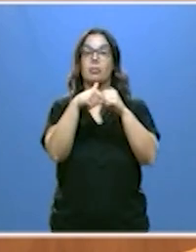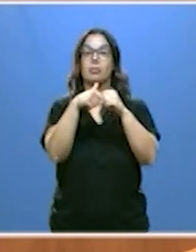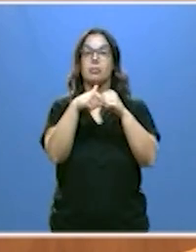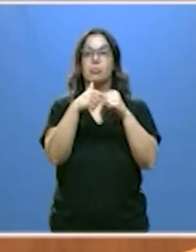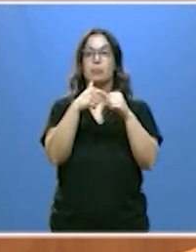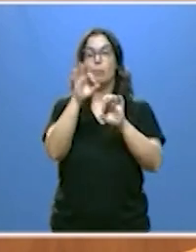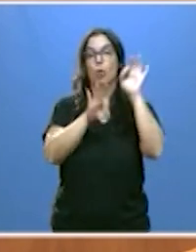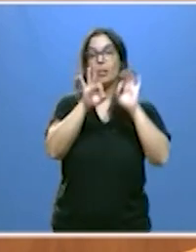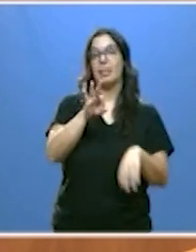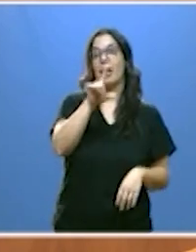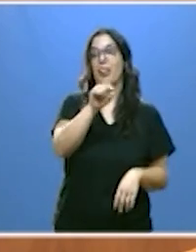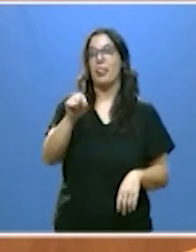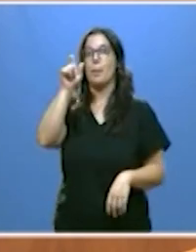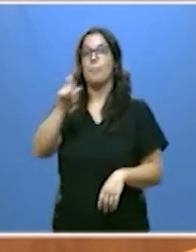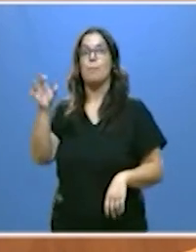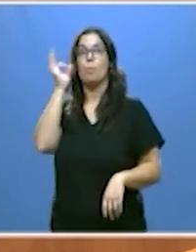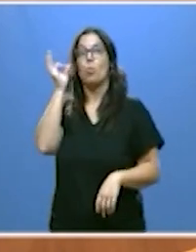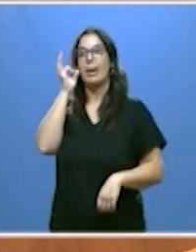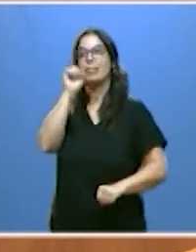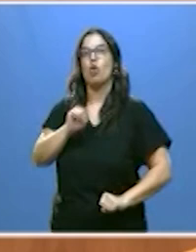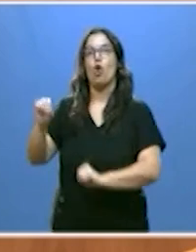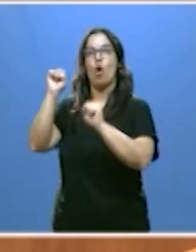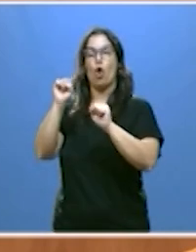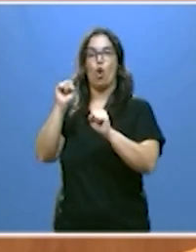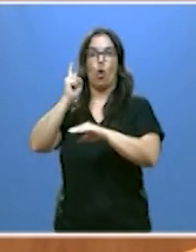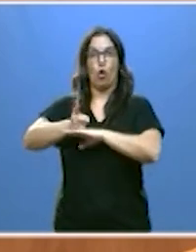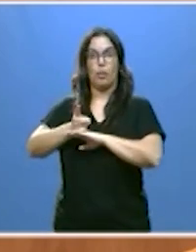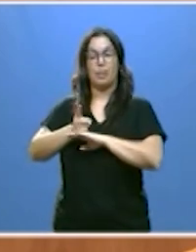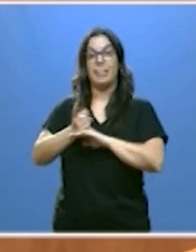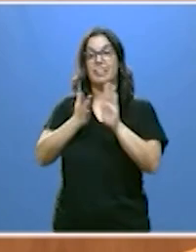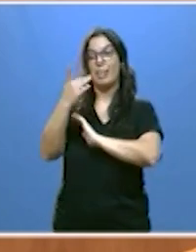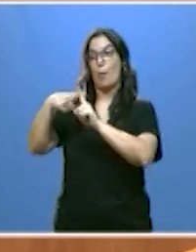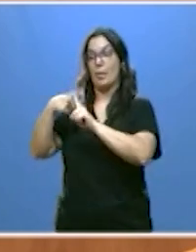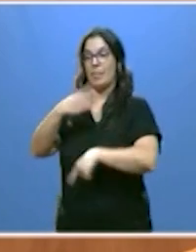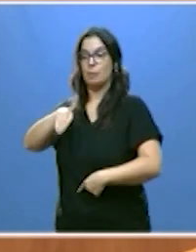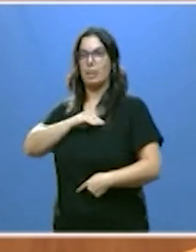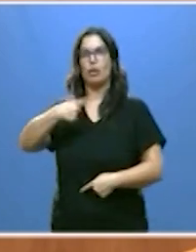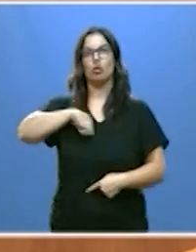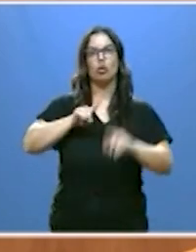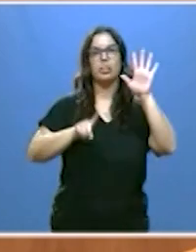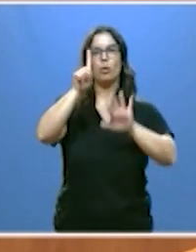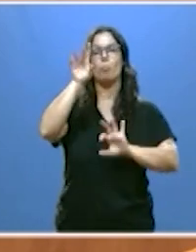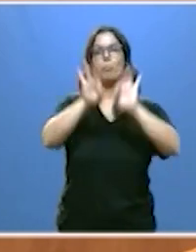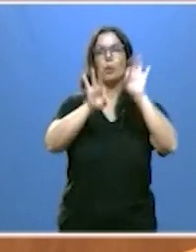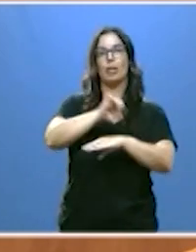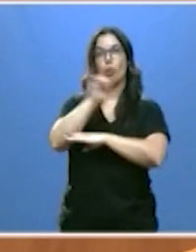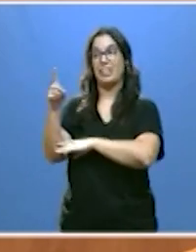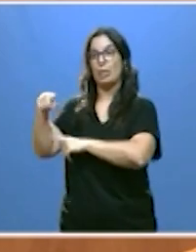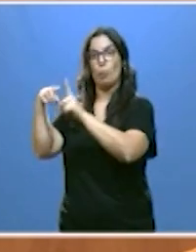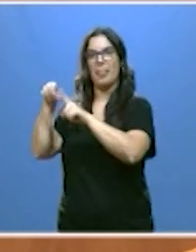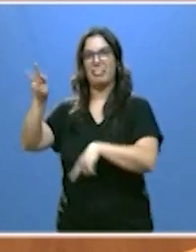100 mujeres con orden de protección un 61% más que la media nacional situado en 13 plazas